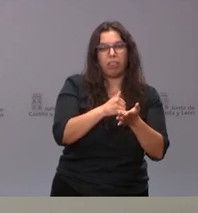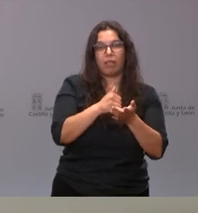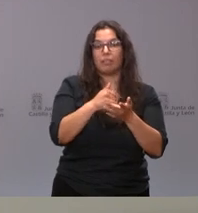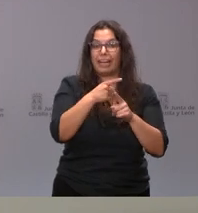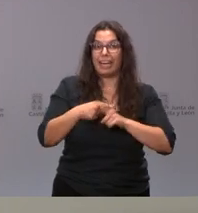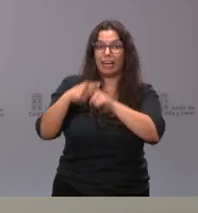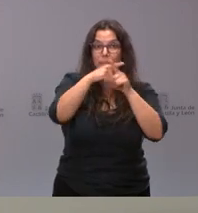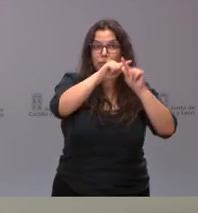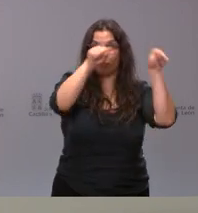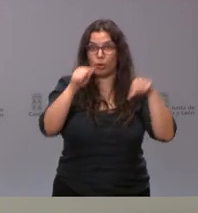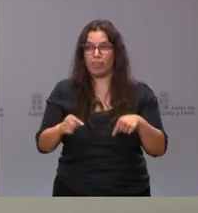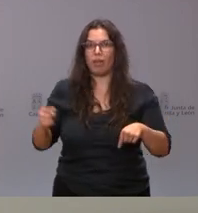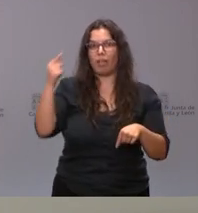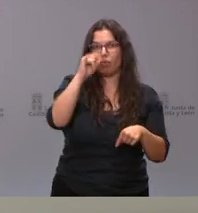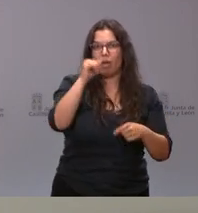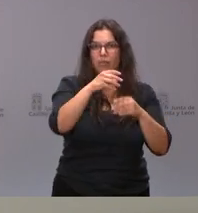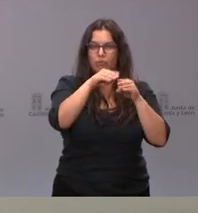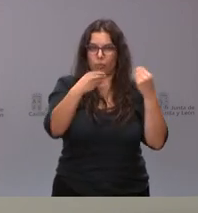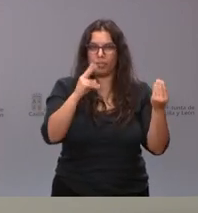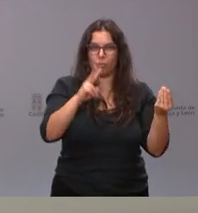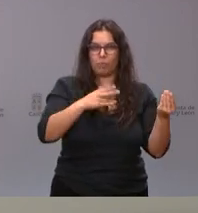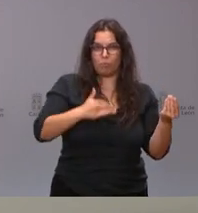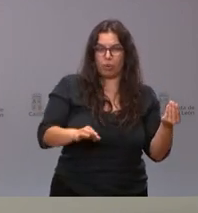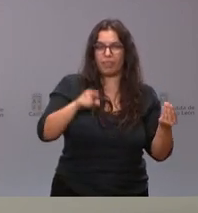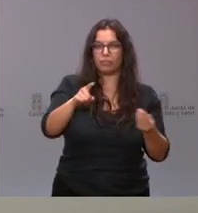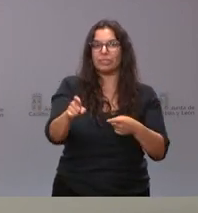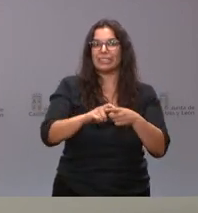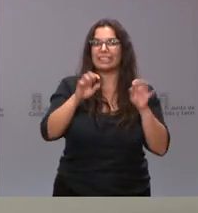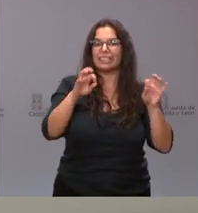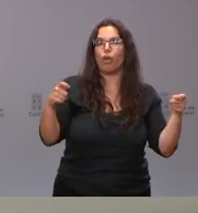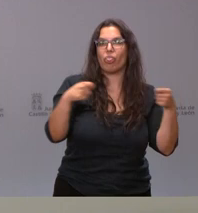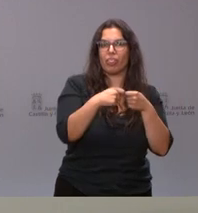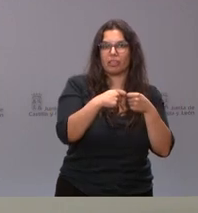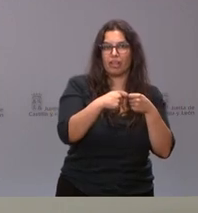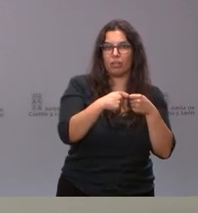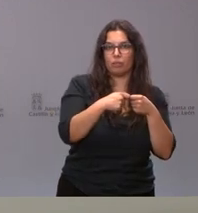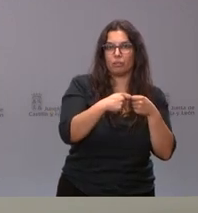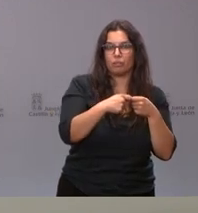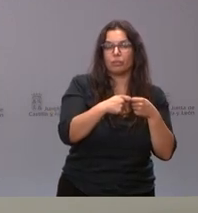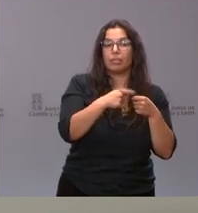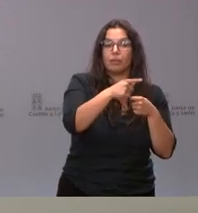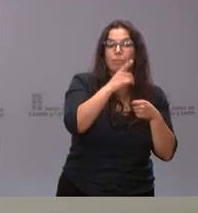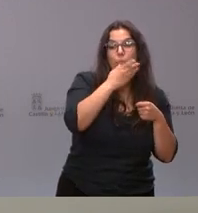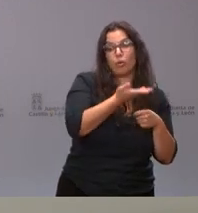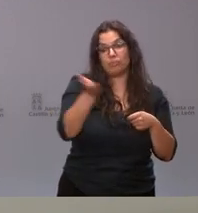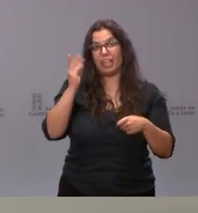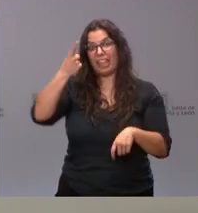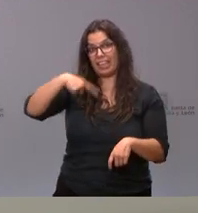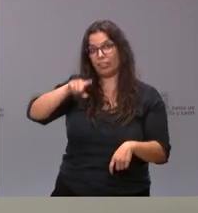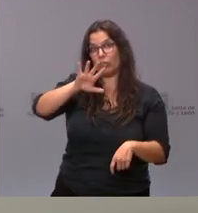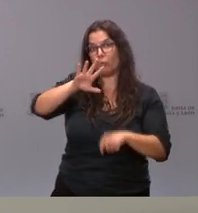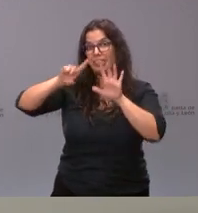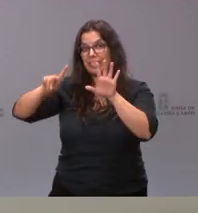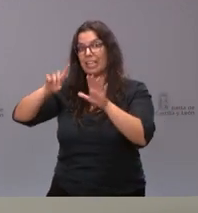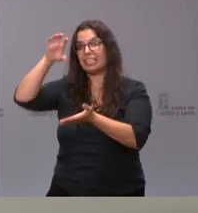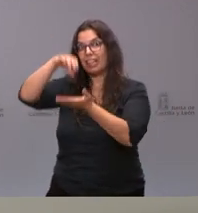provincias y cada uno de los centros educativos. Estos son de carácter concertado. A ellos se une, como les digo, que un total de 156